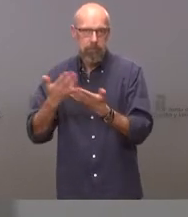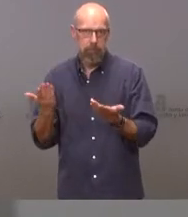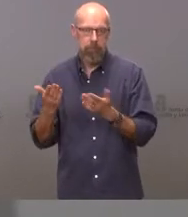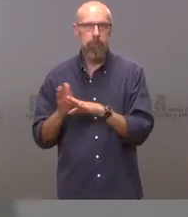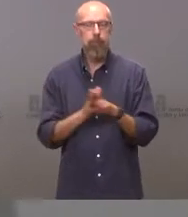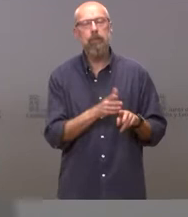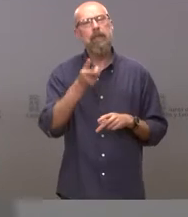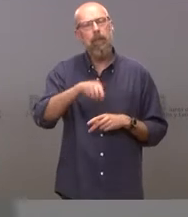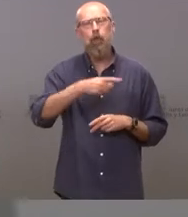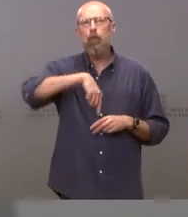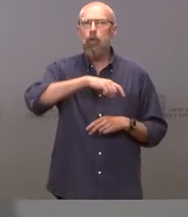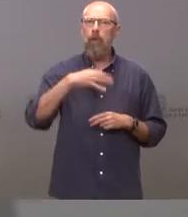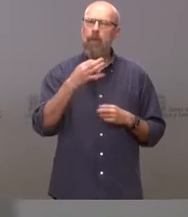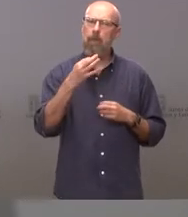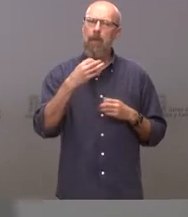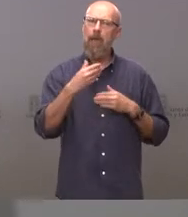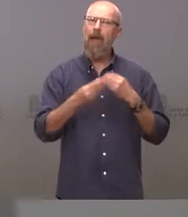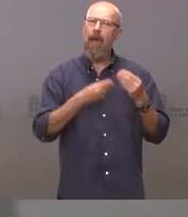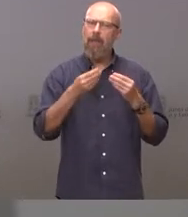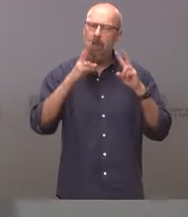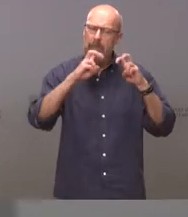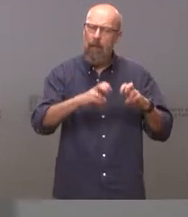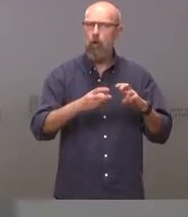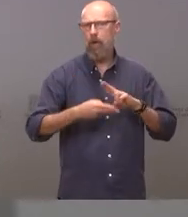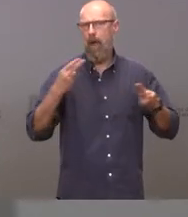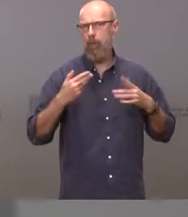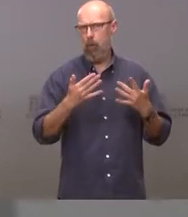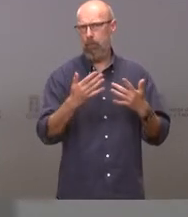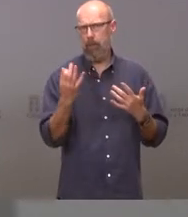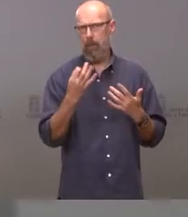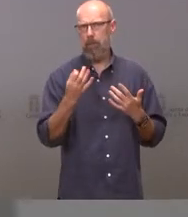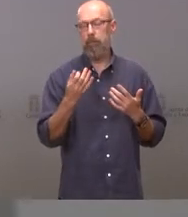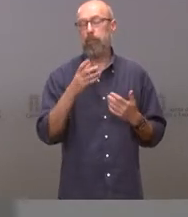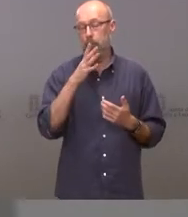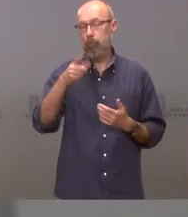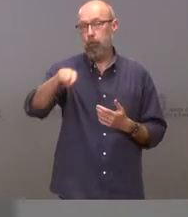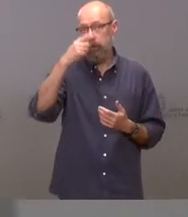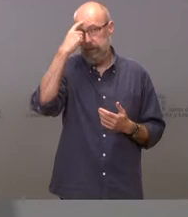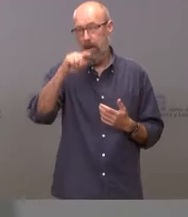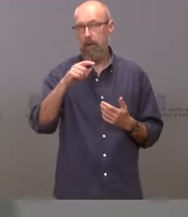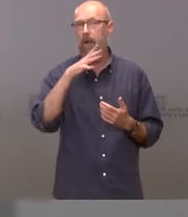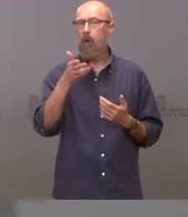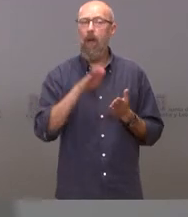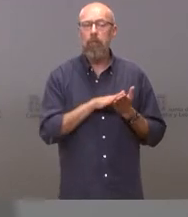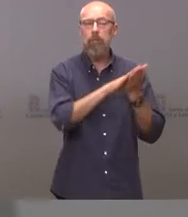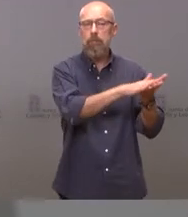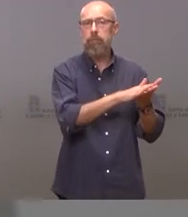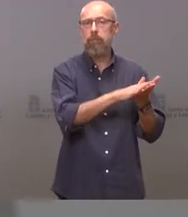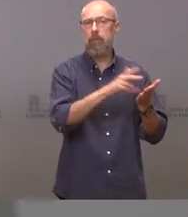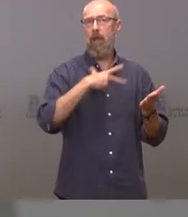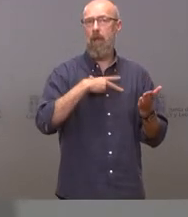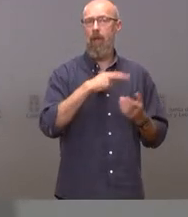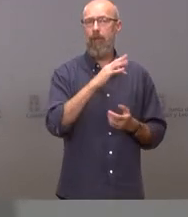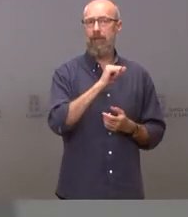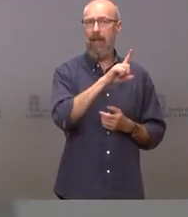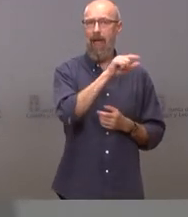Vamos a ser rápidos, estamos siendo rápidos, saben todos ustedes que el asunto está en manos de la Fiscalía desde